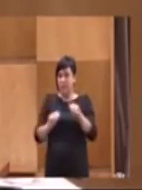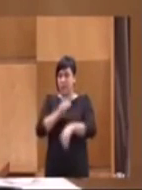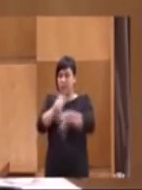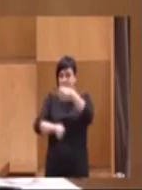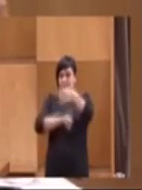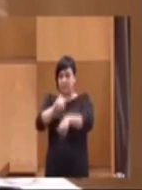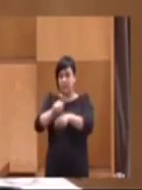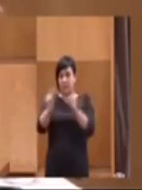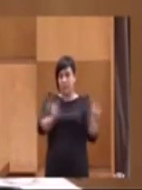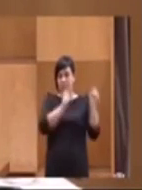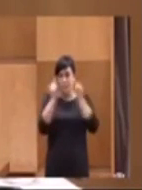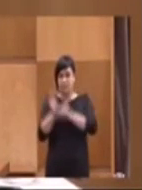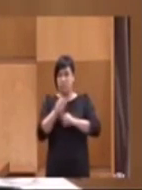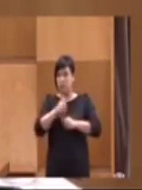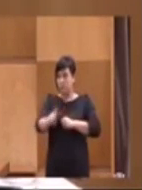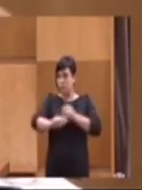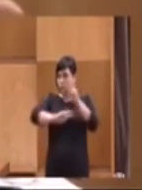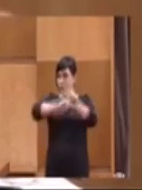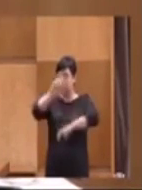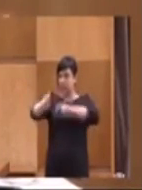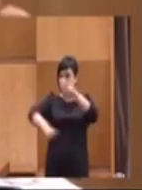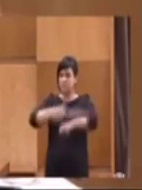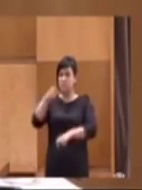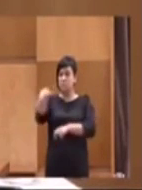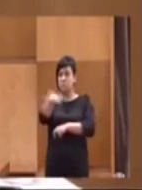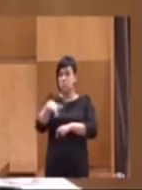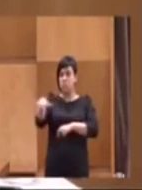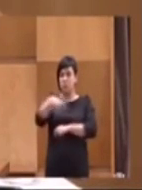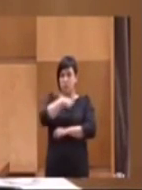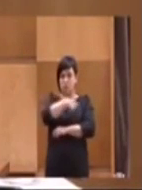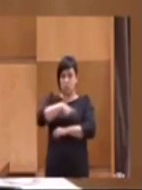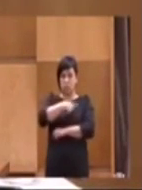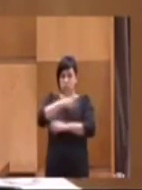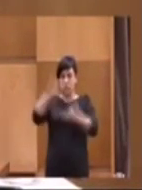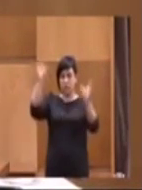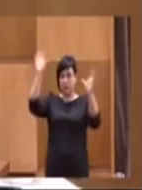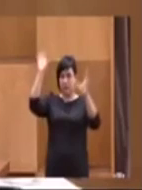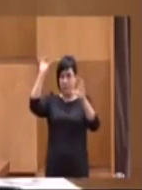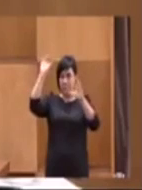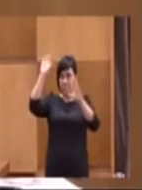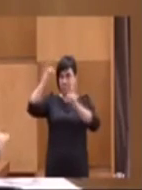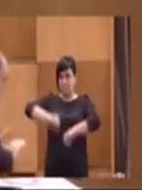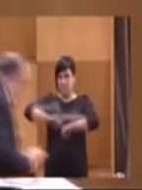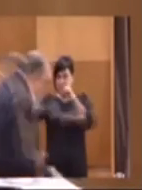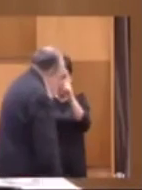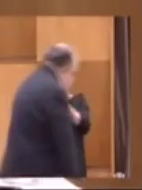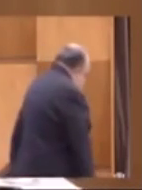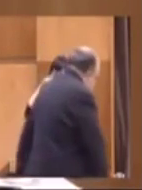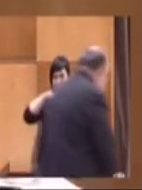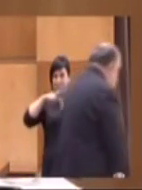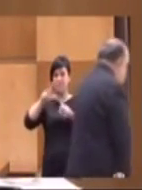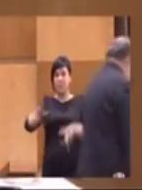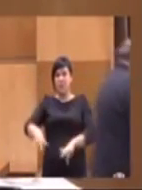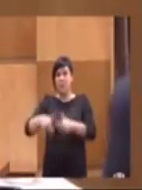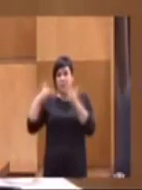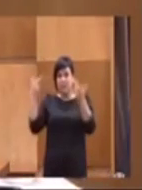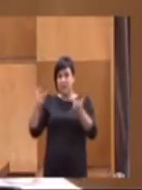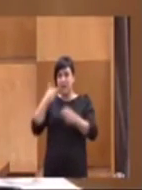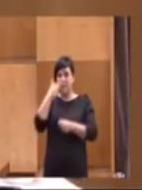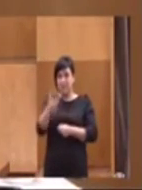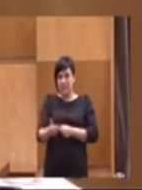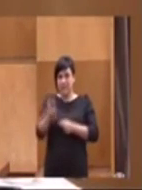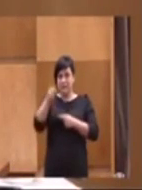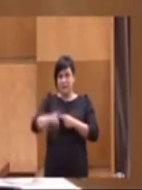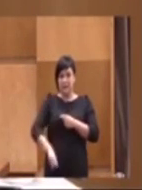debate y la futura reforma tenga lugar en el seno de la comisión del Pacto de Toledo. Eso sí, déjenme que les diga, tanto al